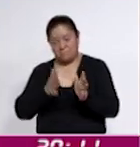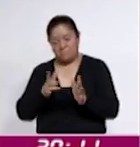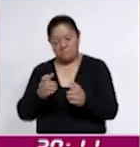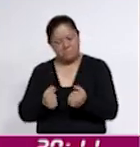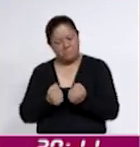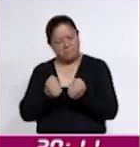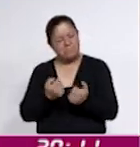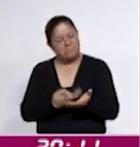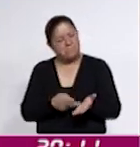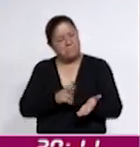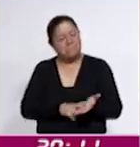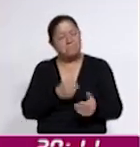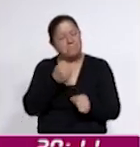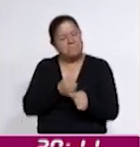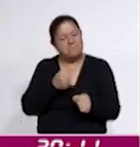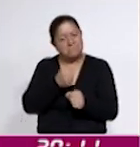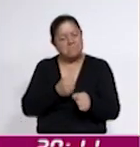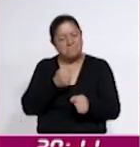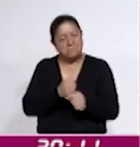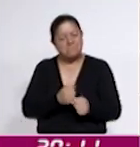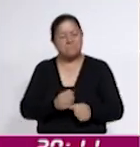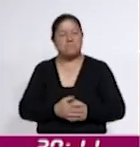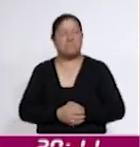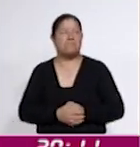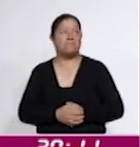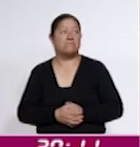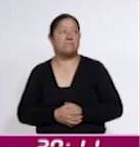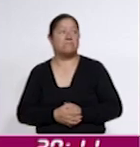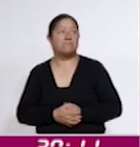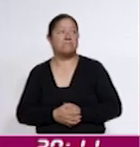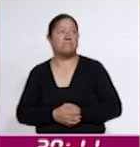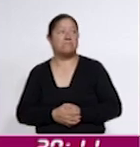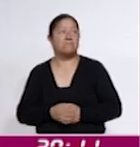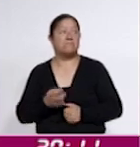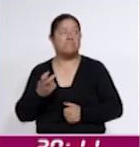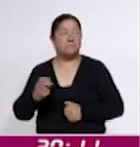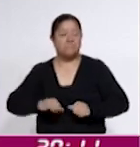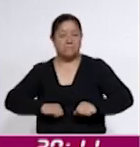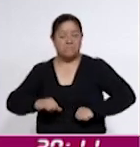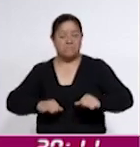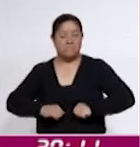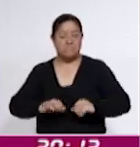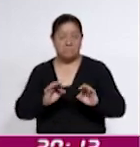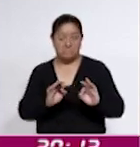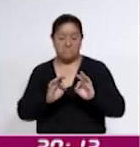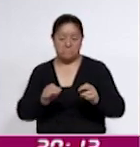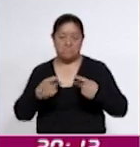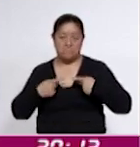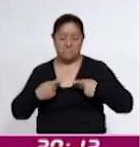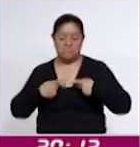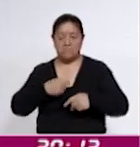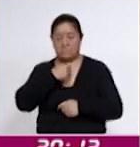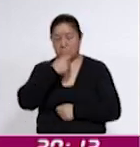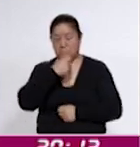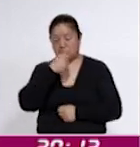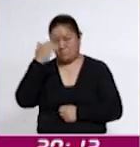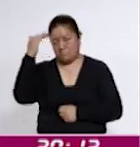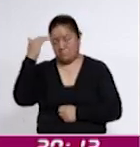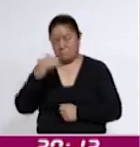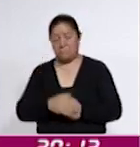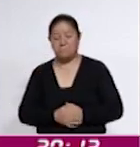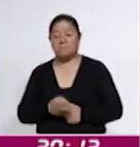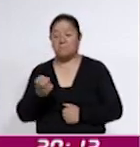y así poder practicarlo en nuestra comunidad. Mira, este tipo de actividades son muy buenas para las personas mayores, ya que son